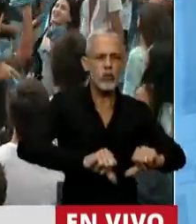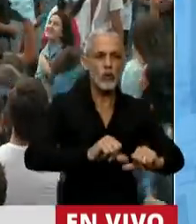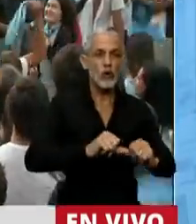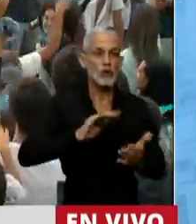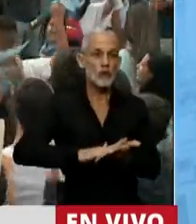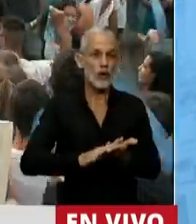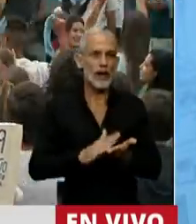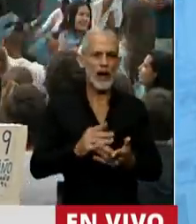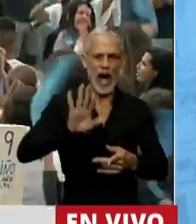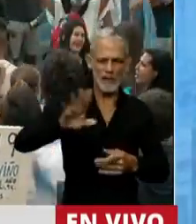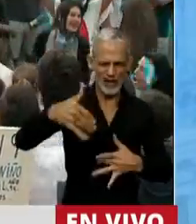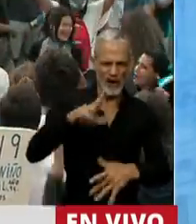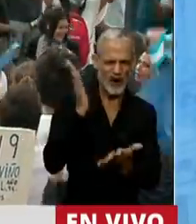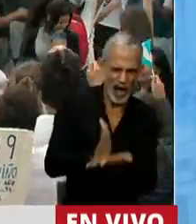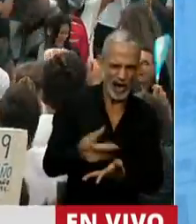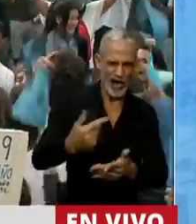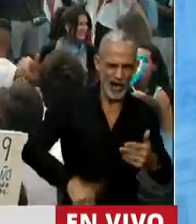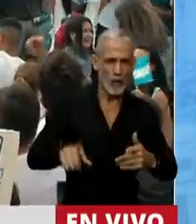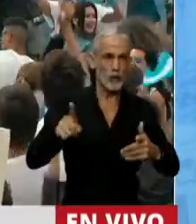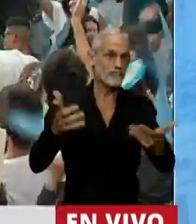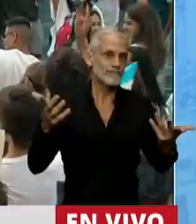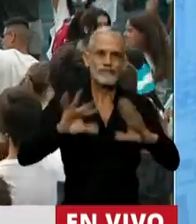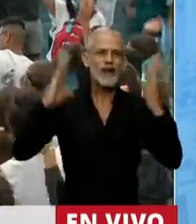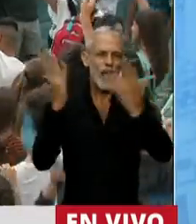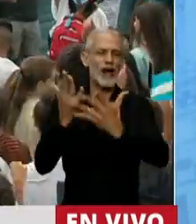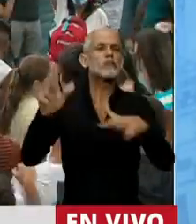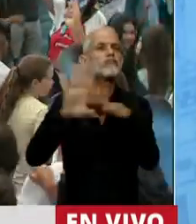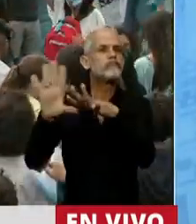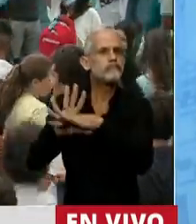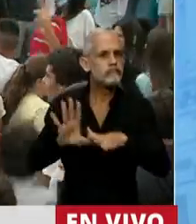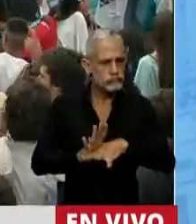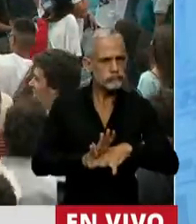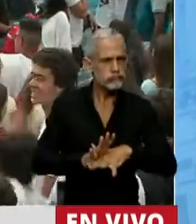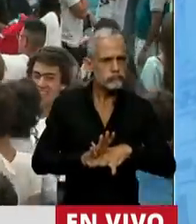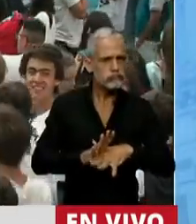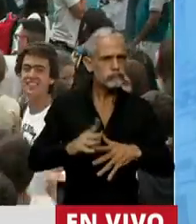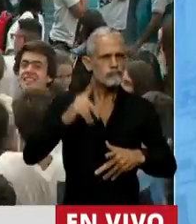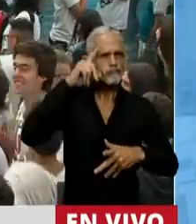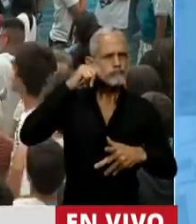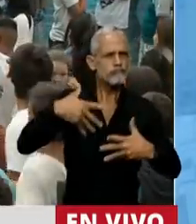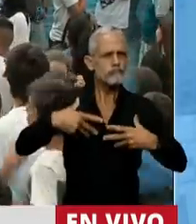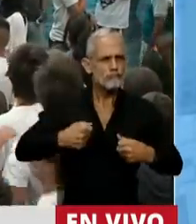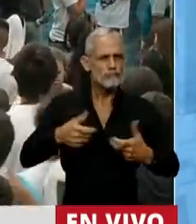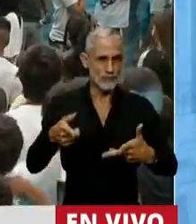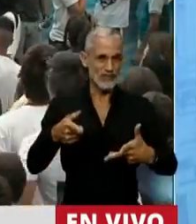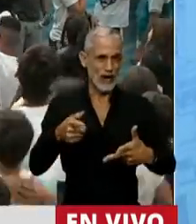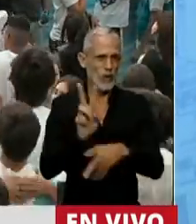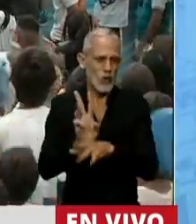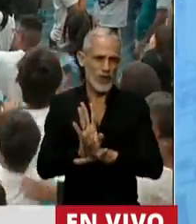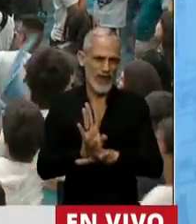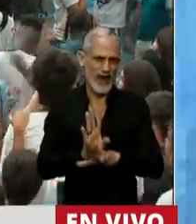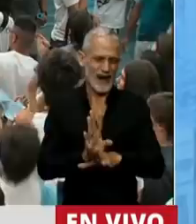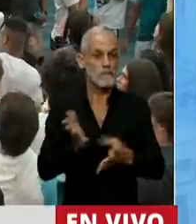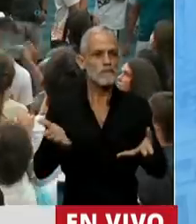amenaza penal por una que en el mundo ha mostrado su eficacia, el abordaje sanitario. Se nos pregunta qué